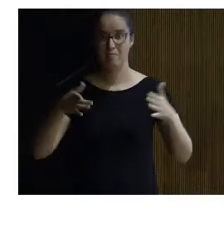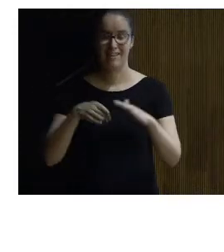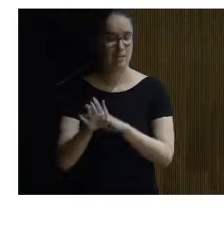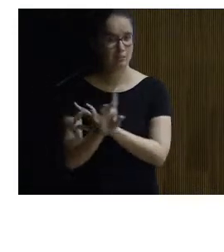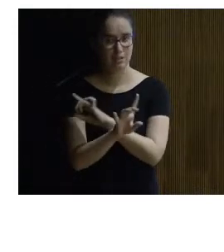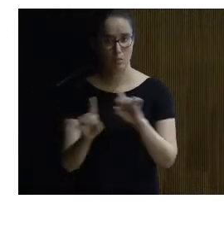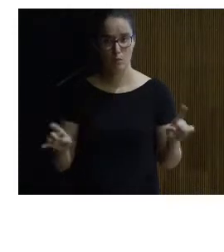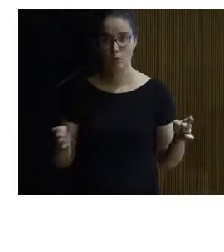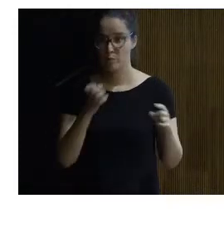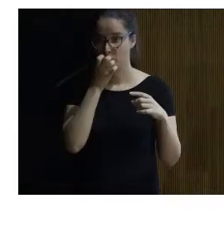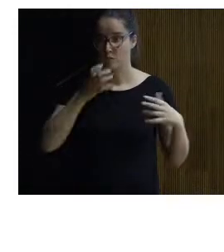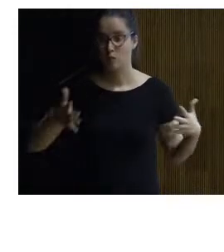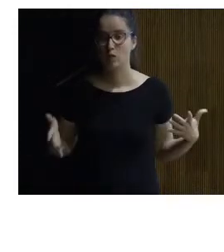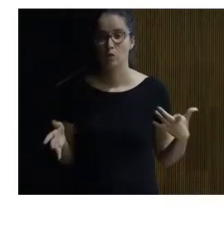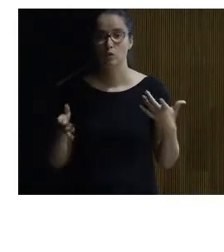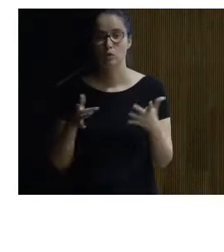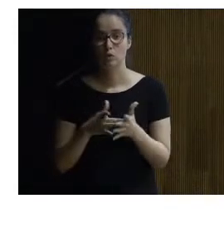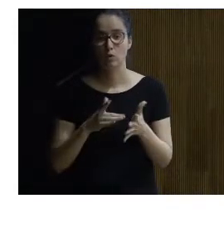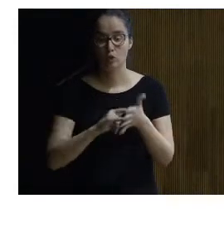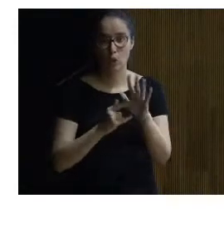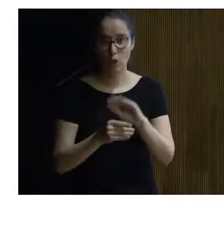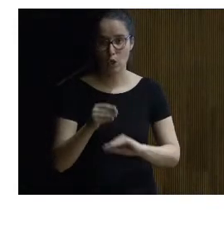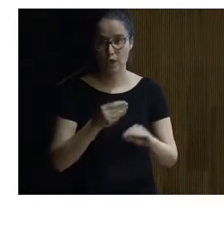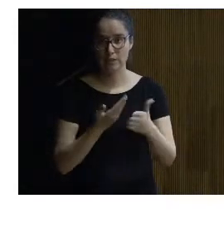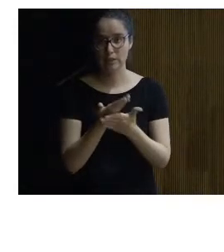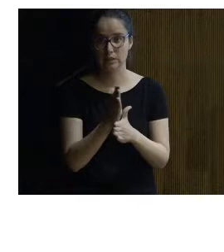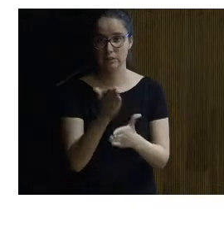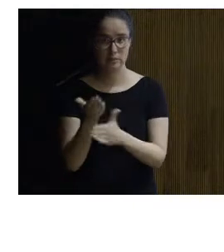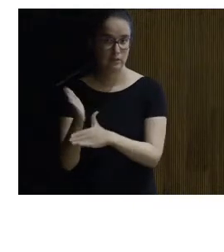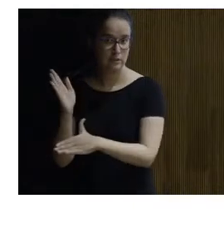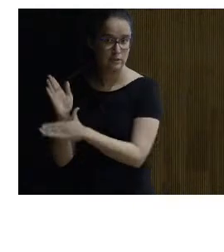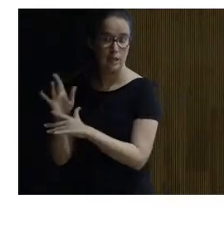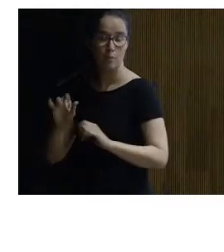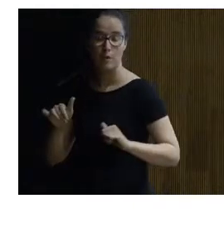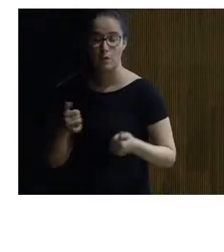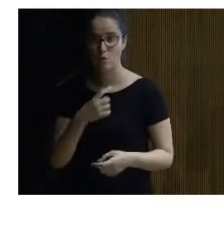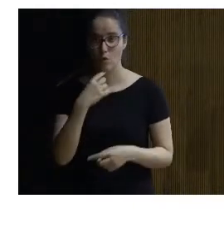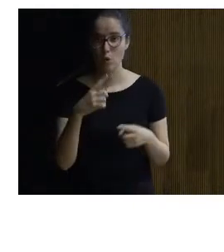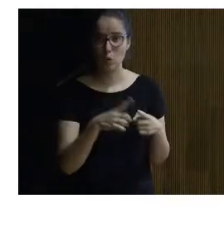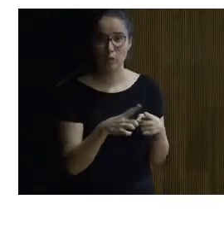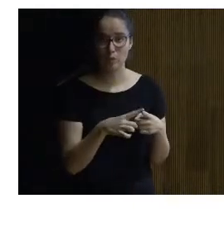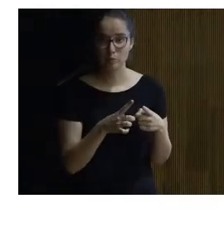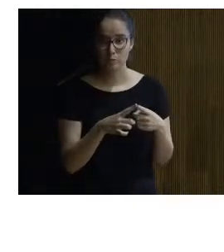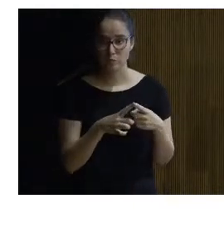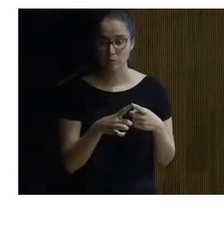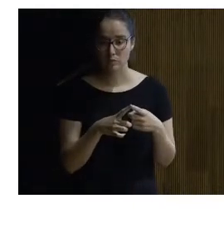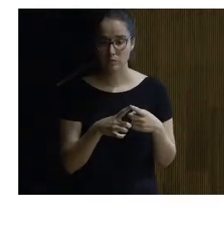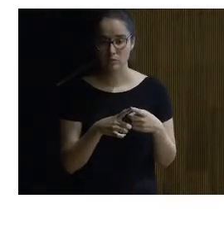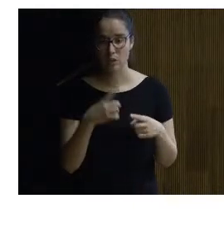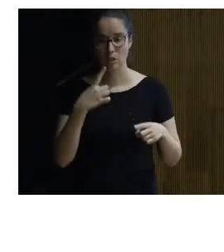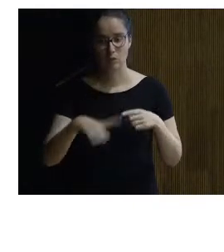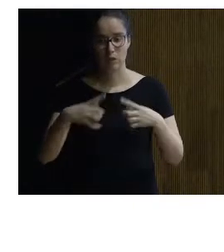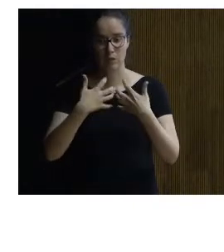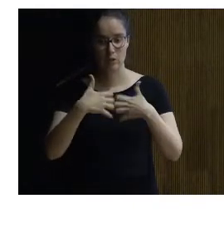accesible y bueno pues aportaron una serie de soluciones al principio hubo una que no se que era un elemento